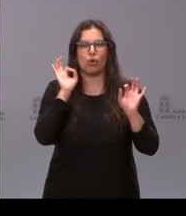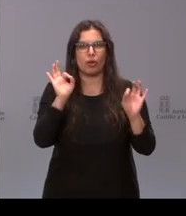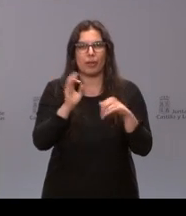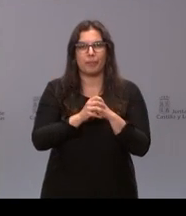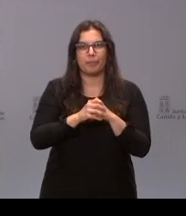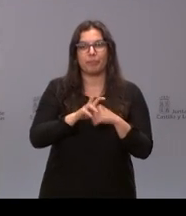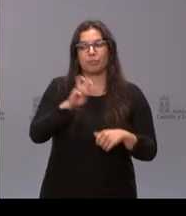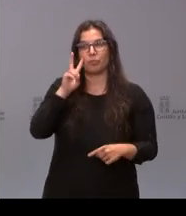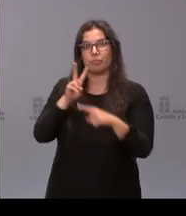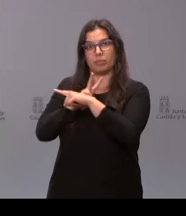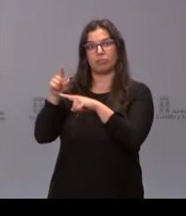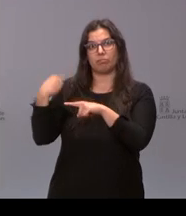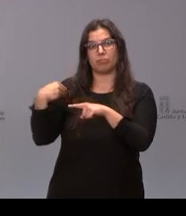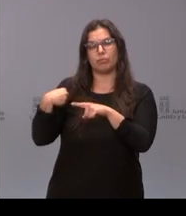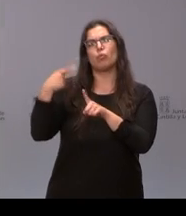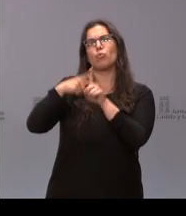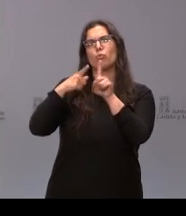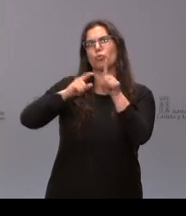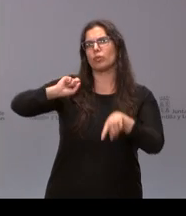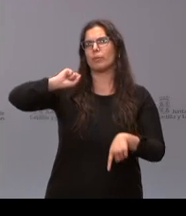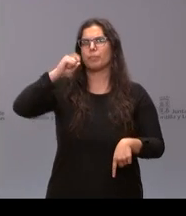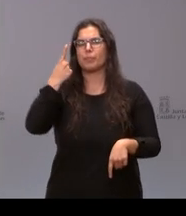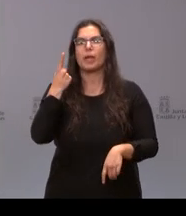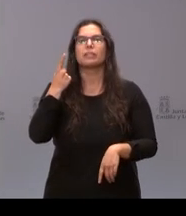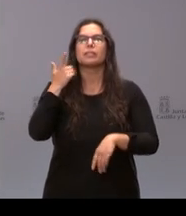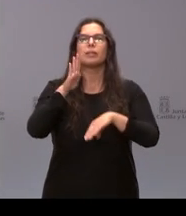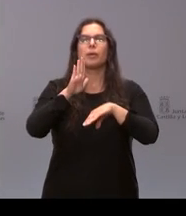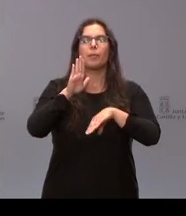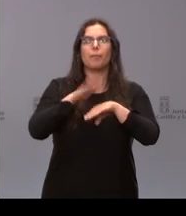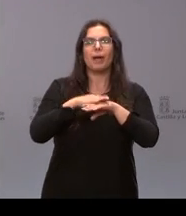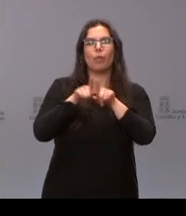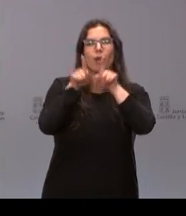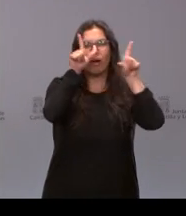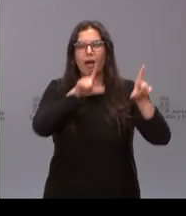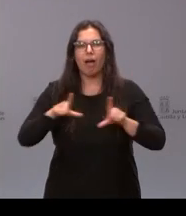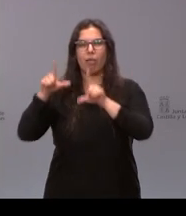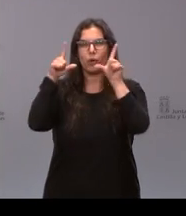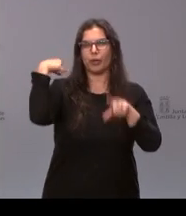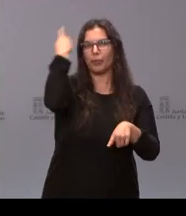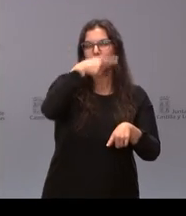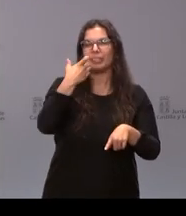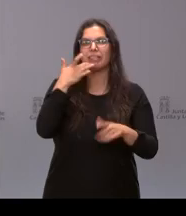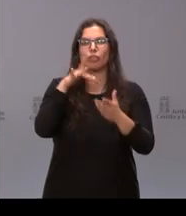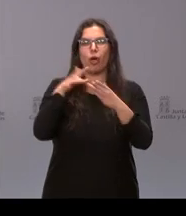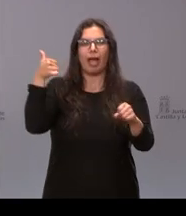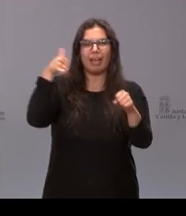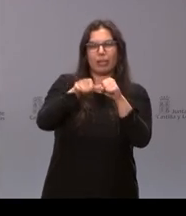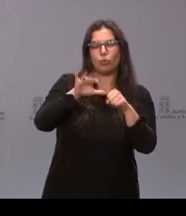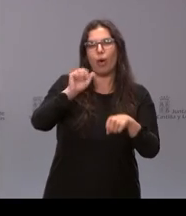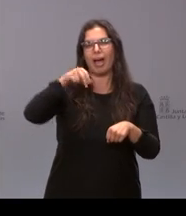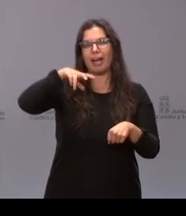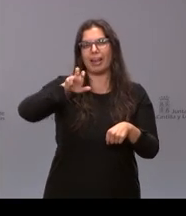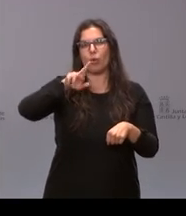biplano de doble arco, que se usa principalmente en el campo de la neuroradiología para tratar ictus y aneurismas. El